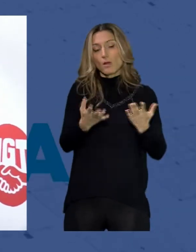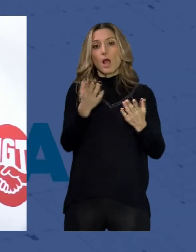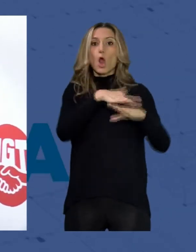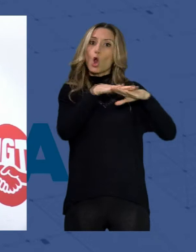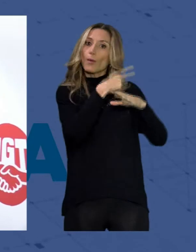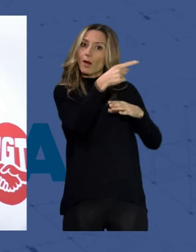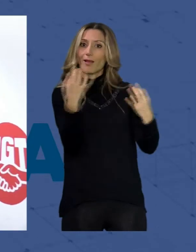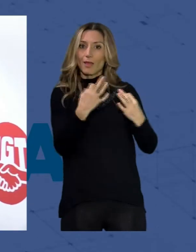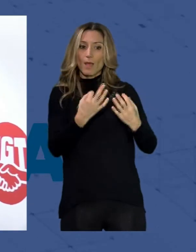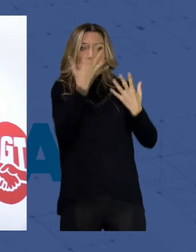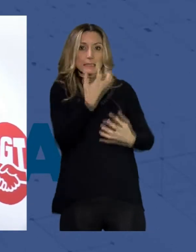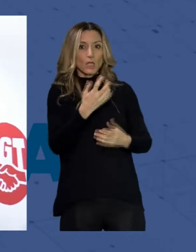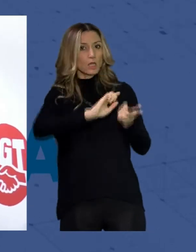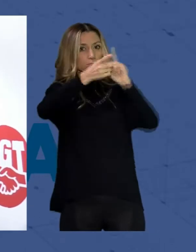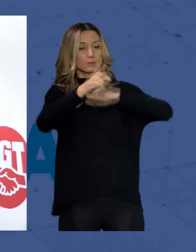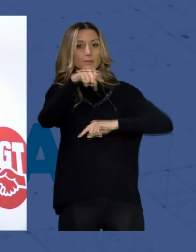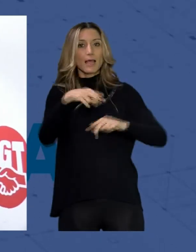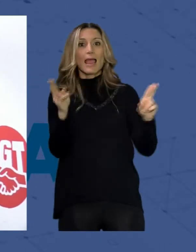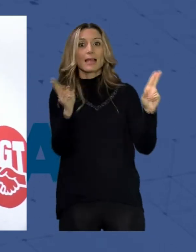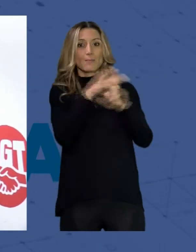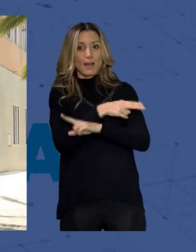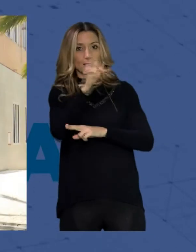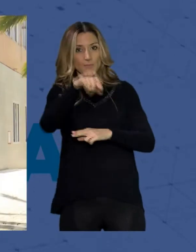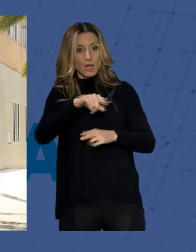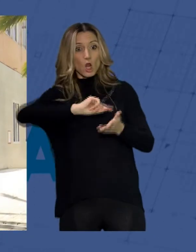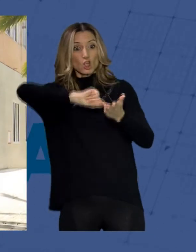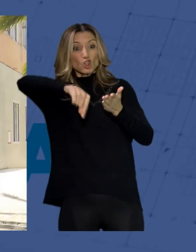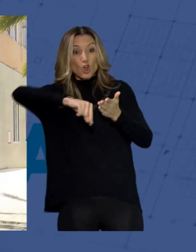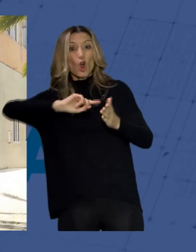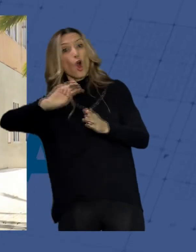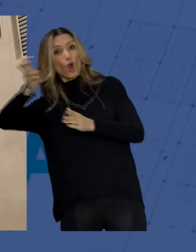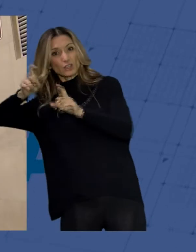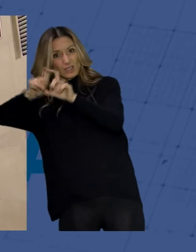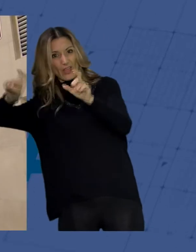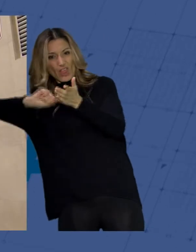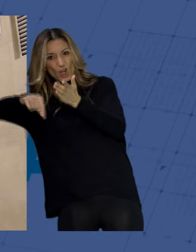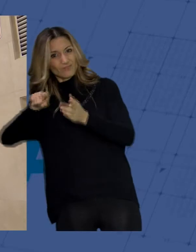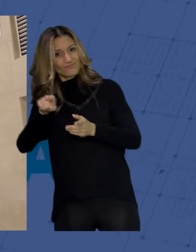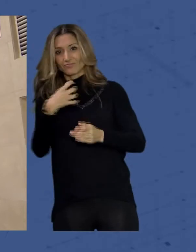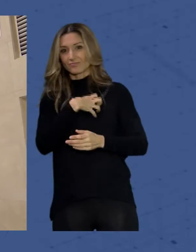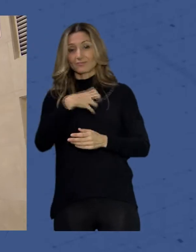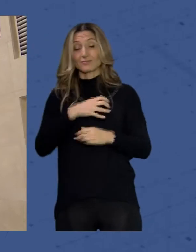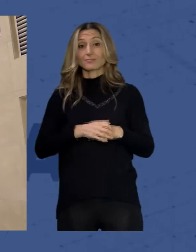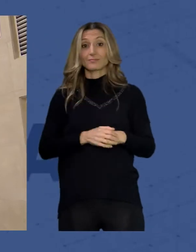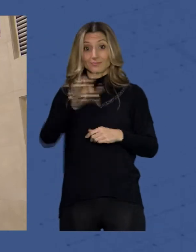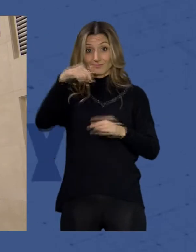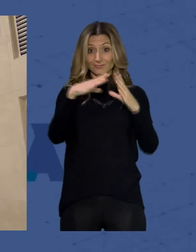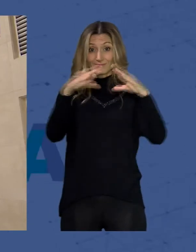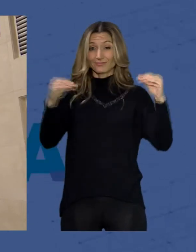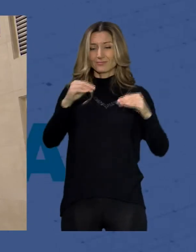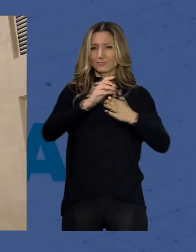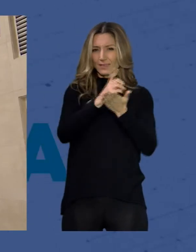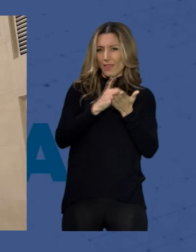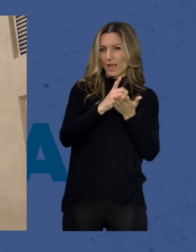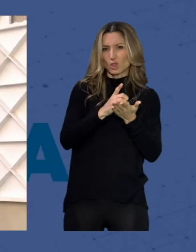en serio y también eliminar las subcontratas. Las subcontrataciones es lo peor que puede haber ahora mismo. En Andalucía, sin embargo, los datos